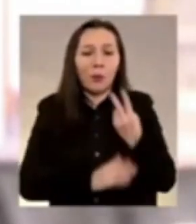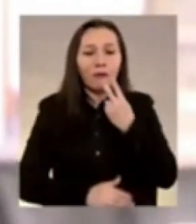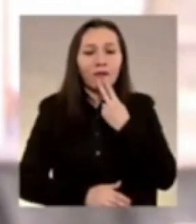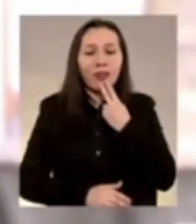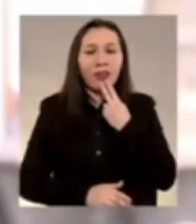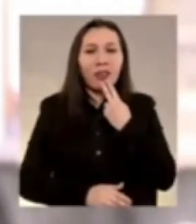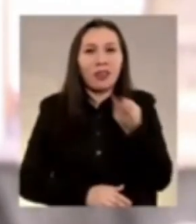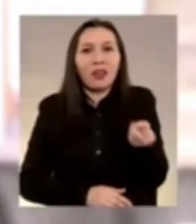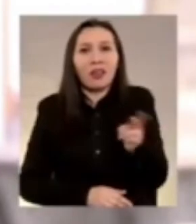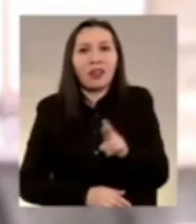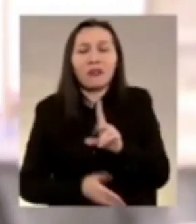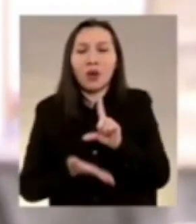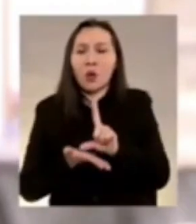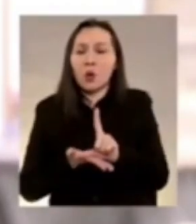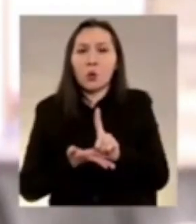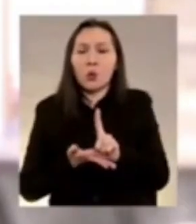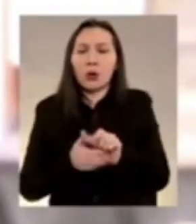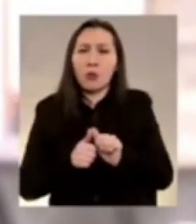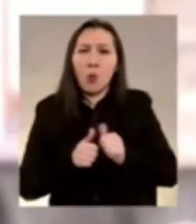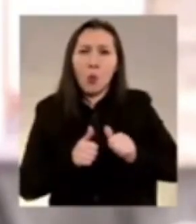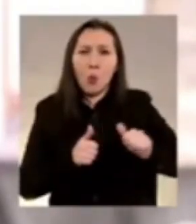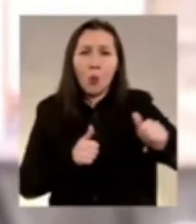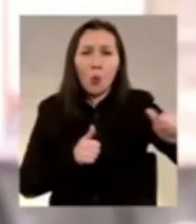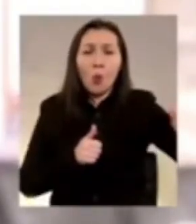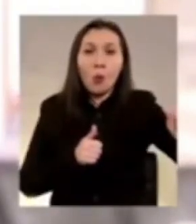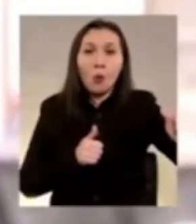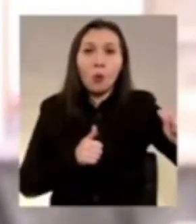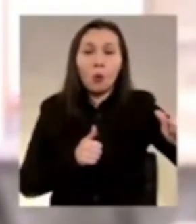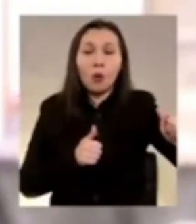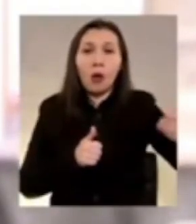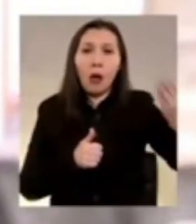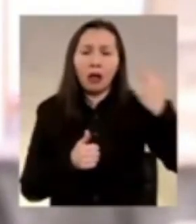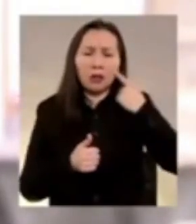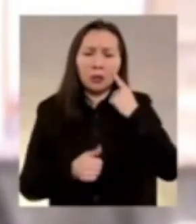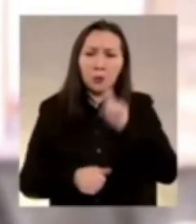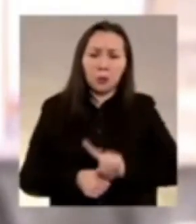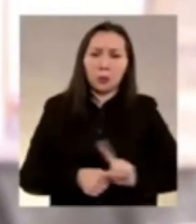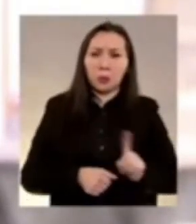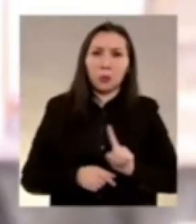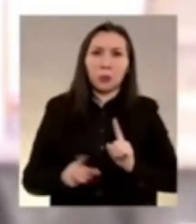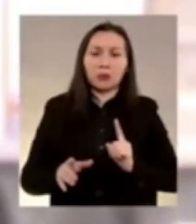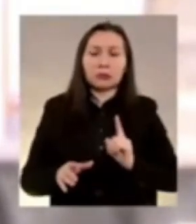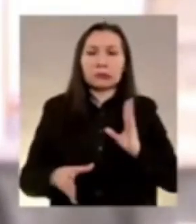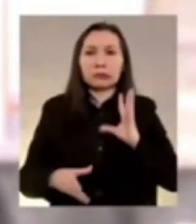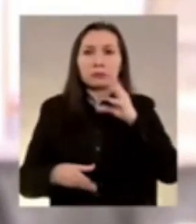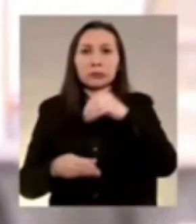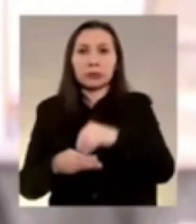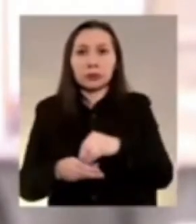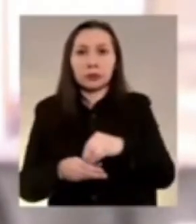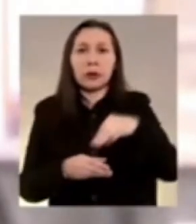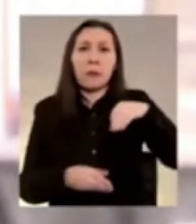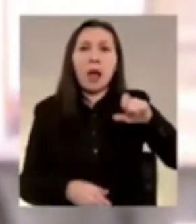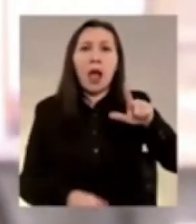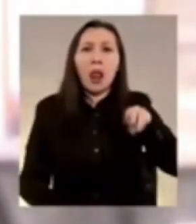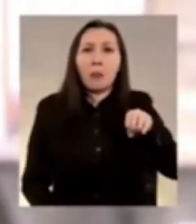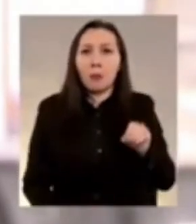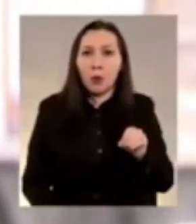en lugares tan lejanos y hasta ese momento ajenos como Malmo